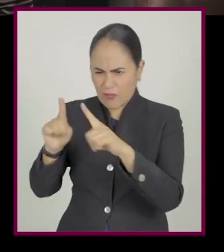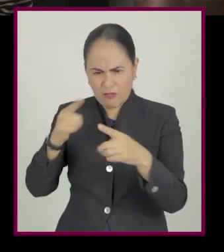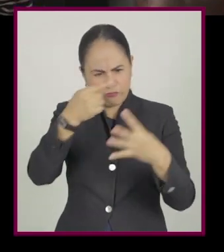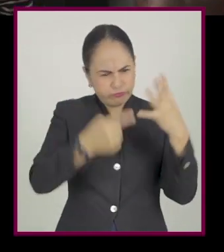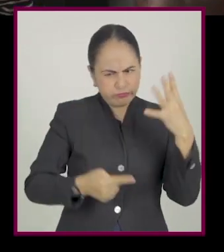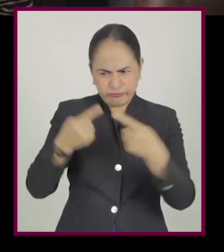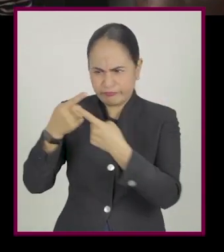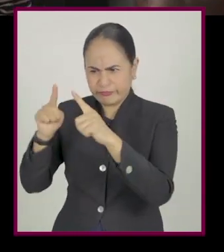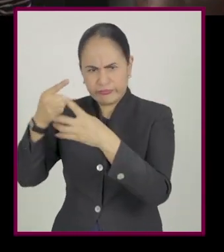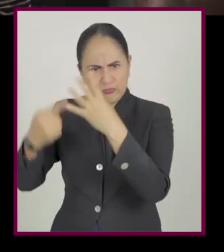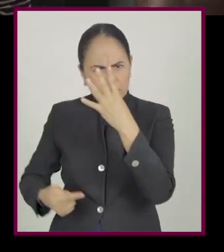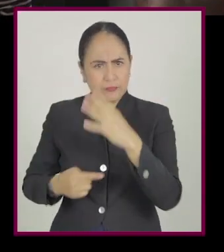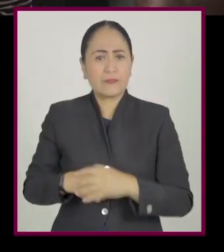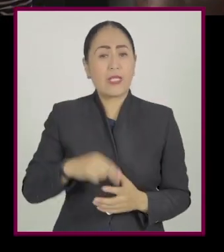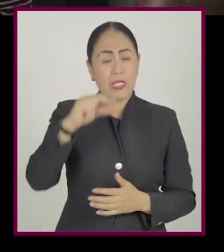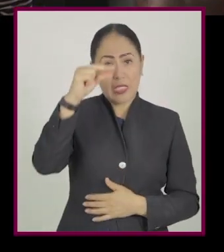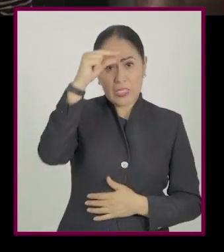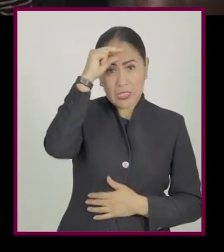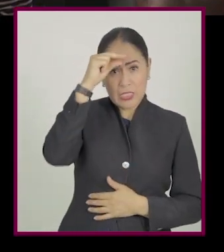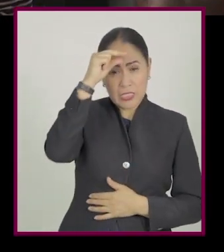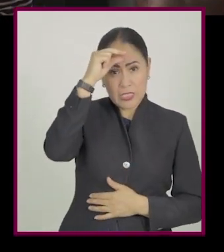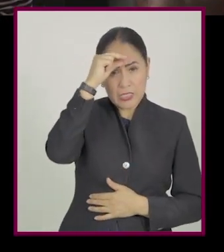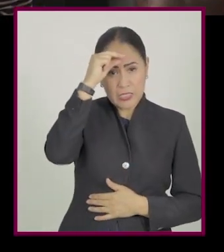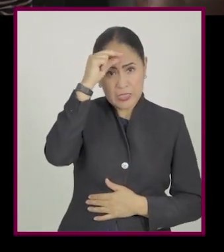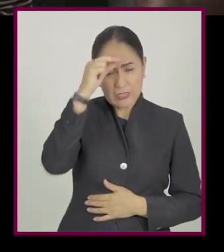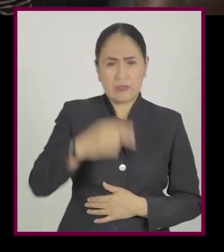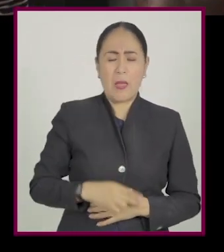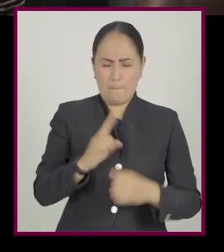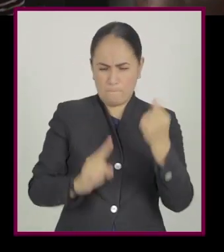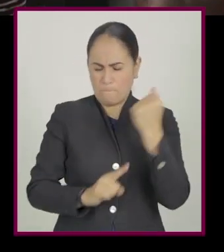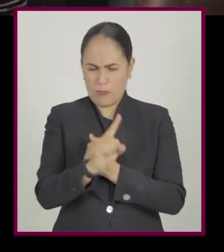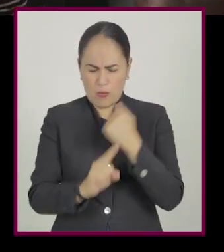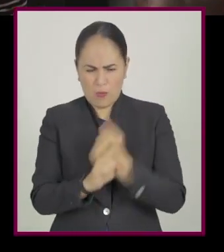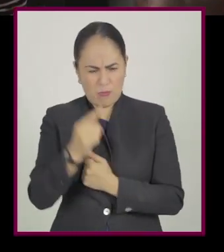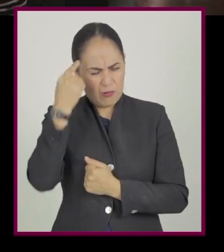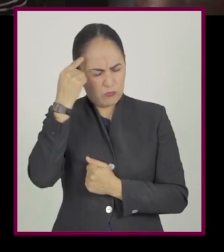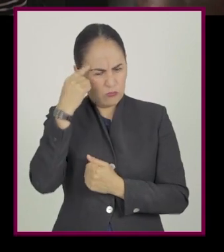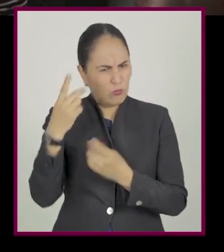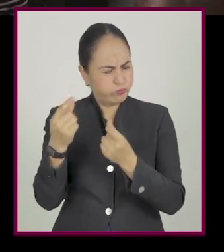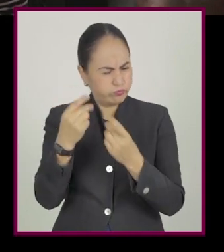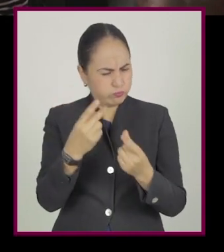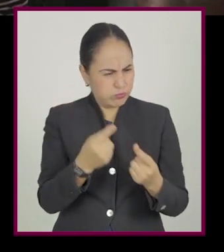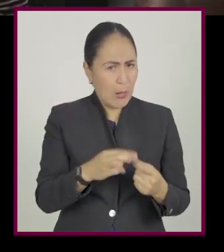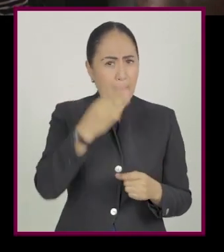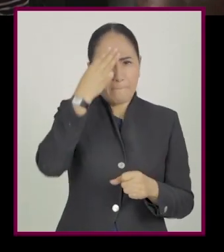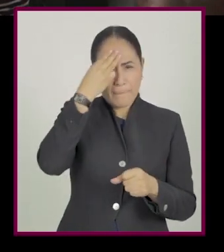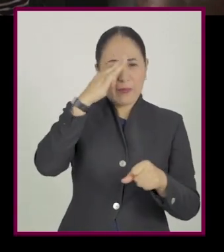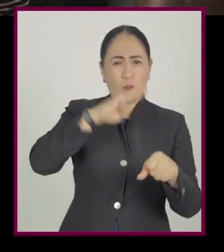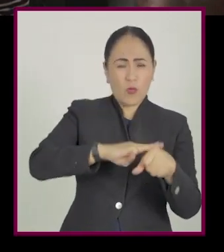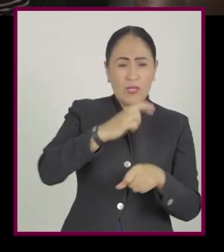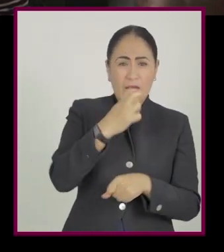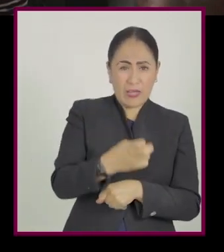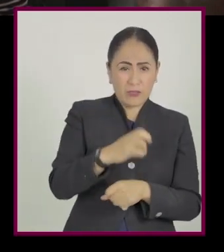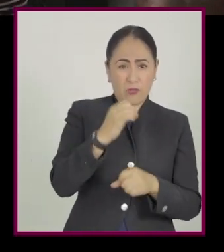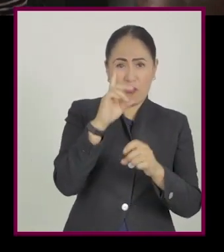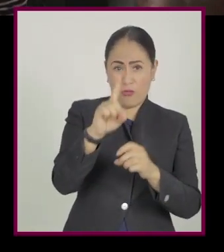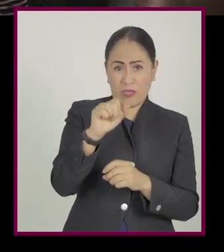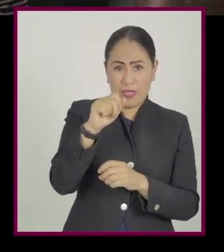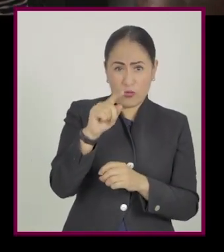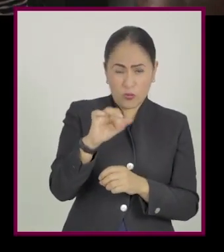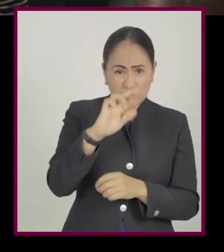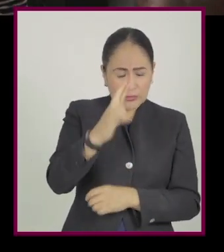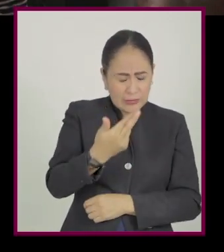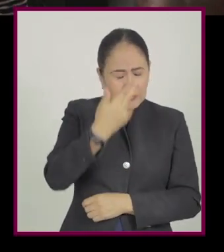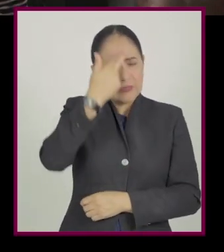memoria. Mientras que la inteligencia es la capacidad para resolver problemas, la memoria ayuda a